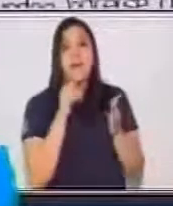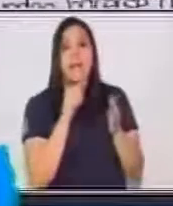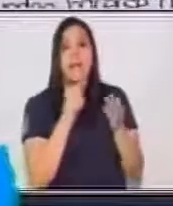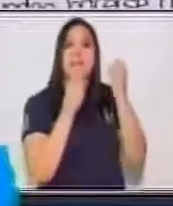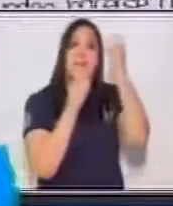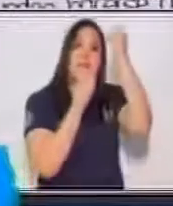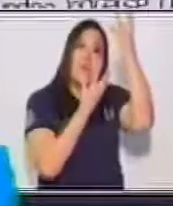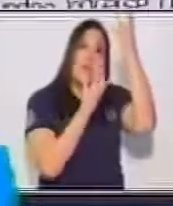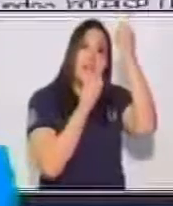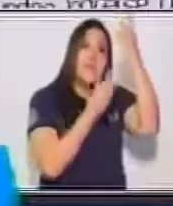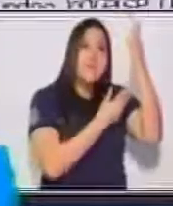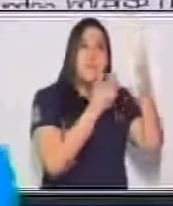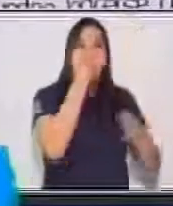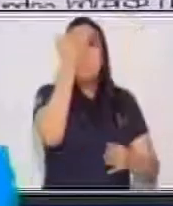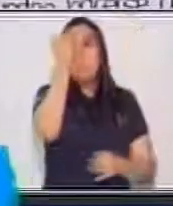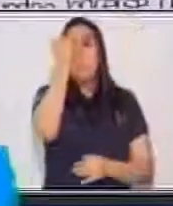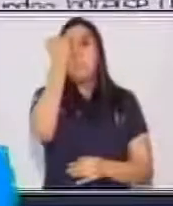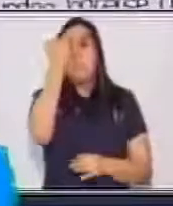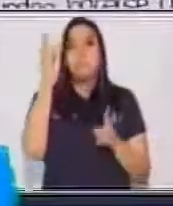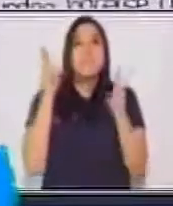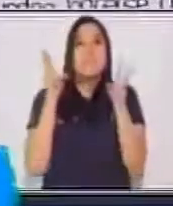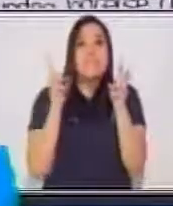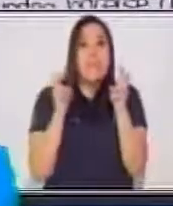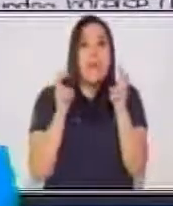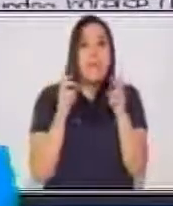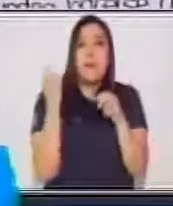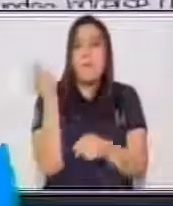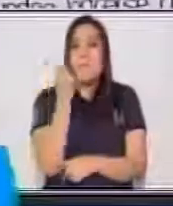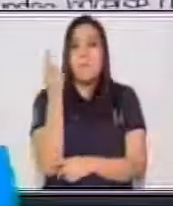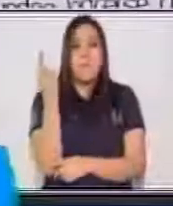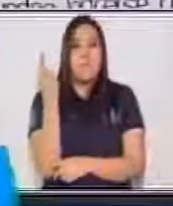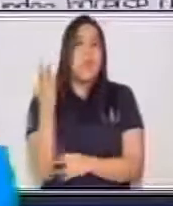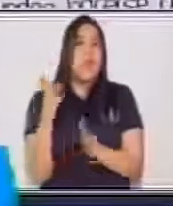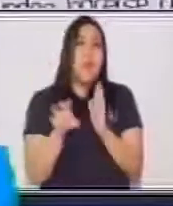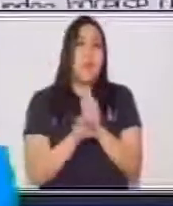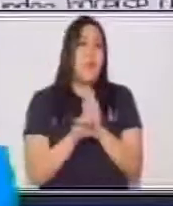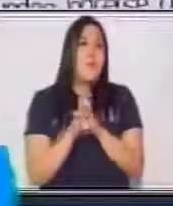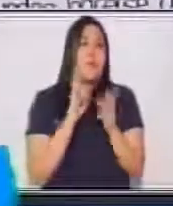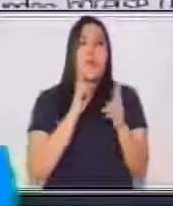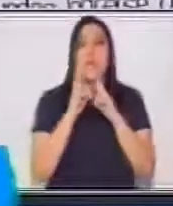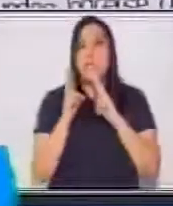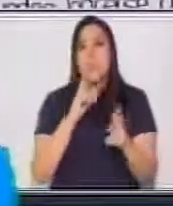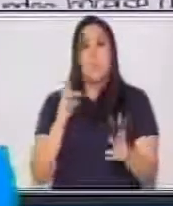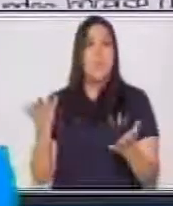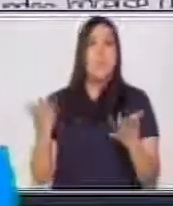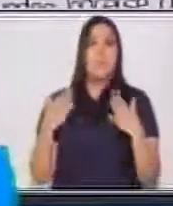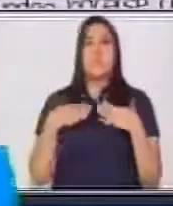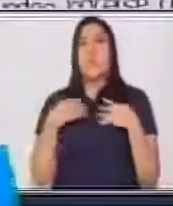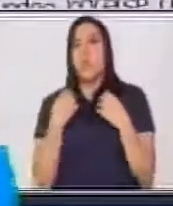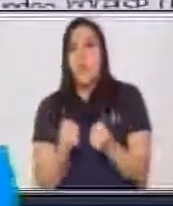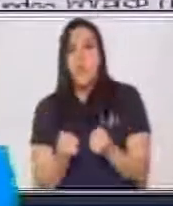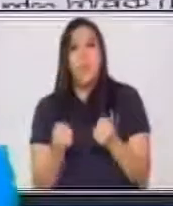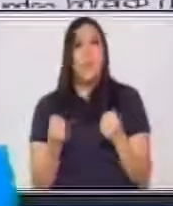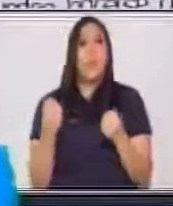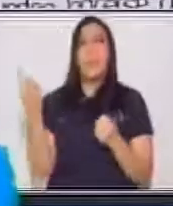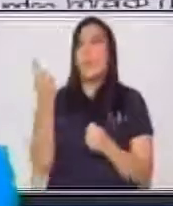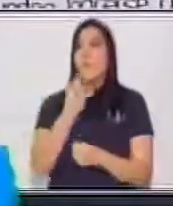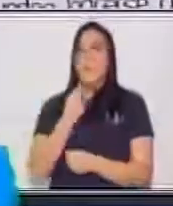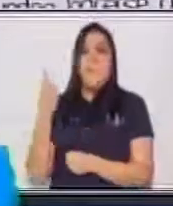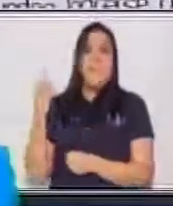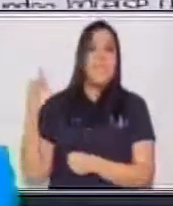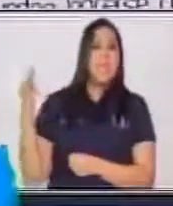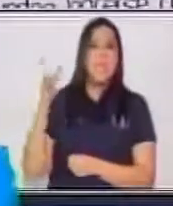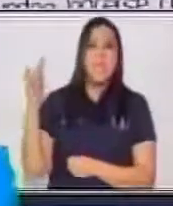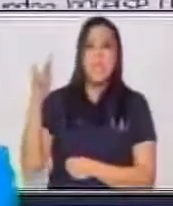conocimiento de algún tema que tenemos. Más que todo es en relación a temas de salud, temas de ambiente, temas de turismo,